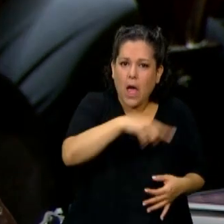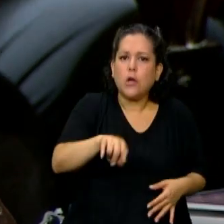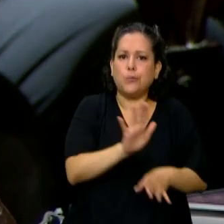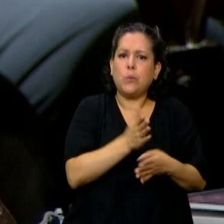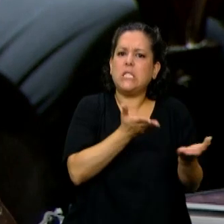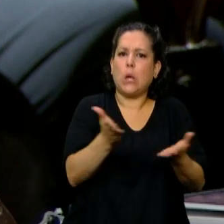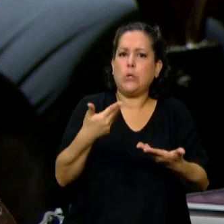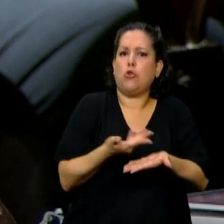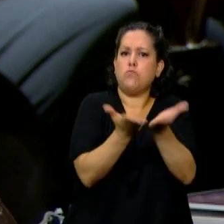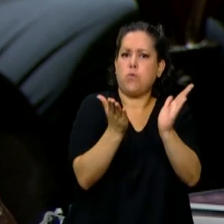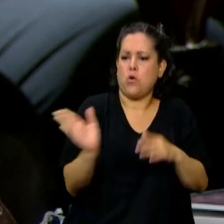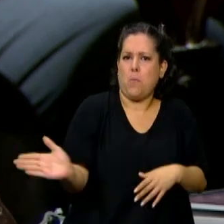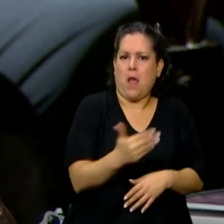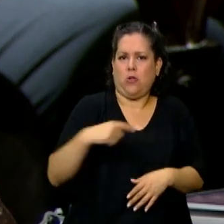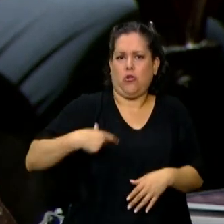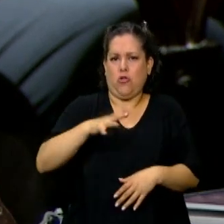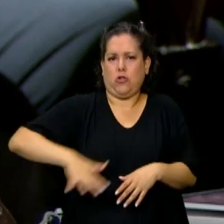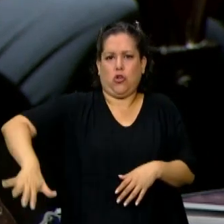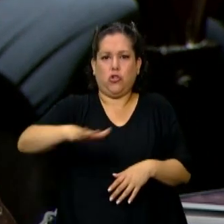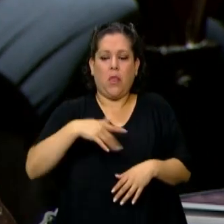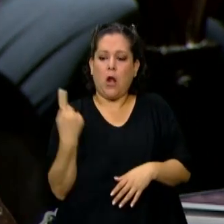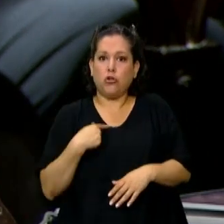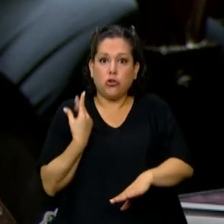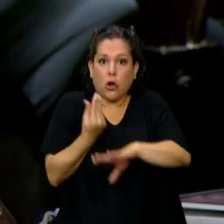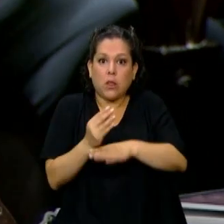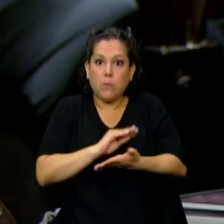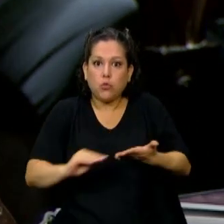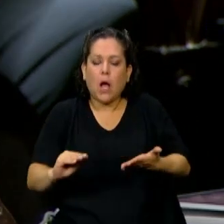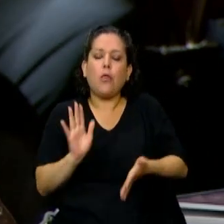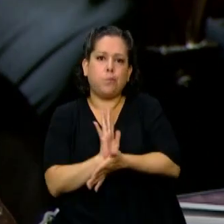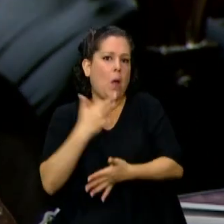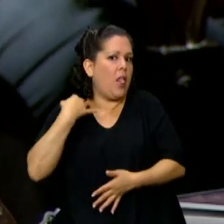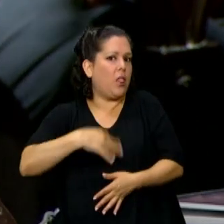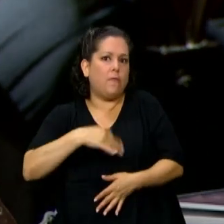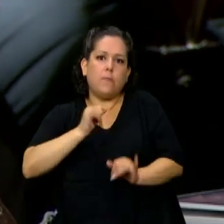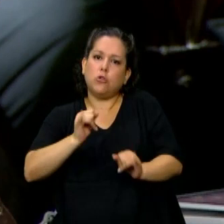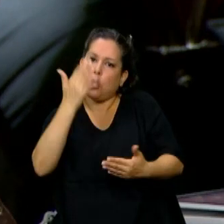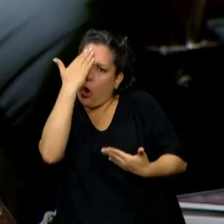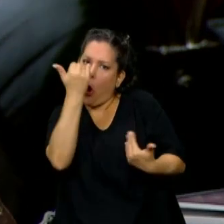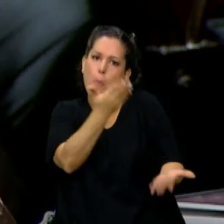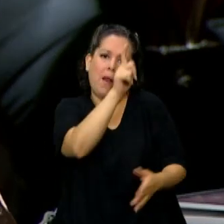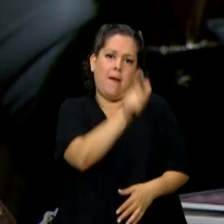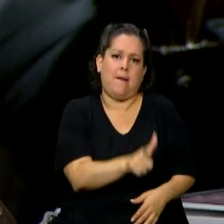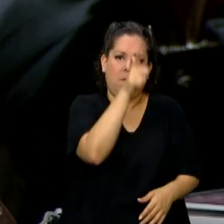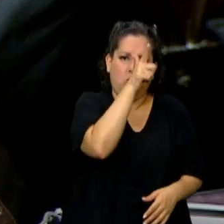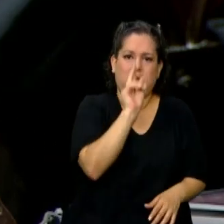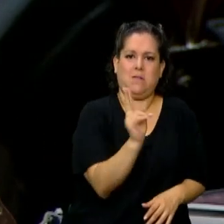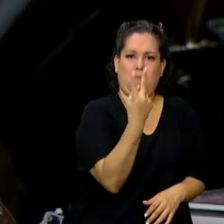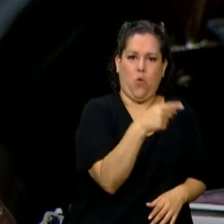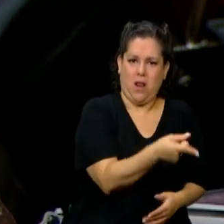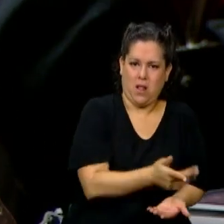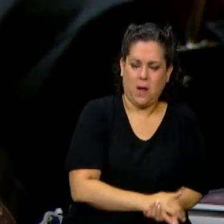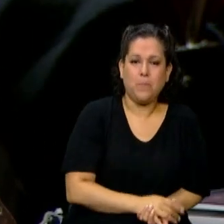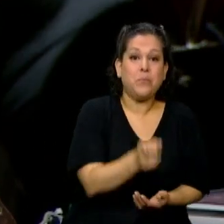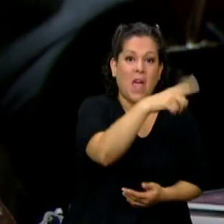públicos y nosotros, como representantes del pueblo, tenemos el deber de homenajearlos. Ellos